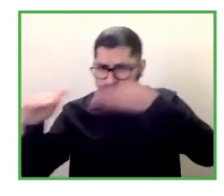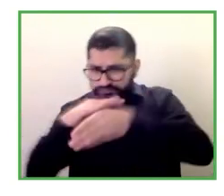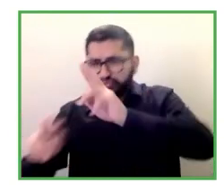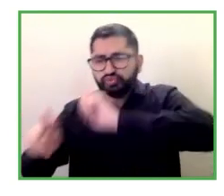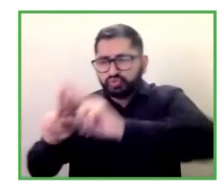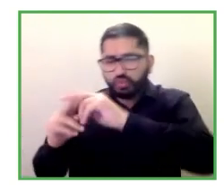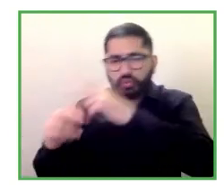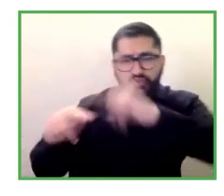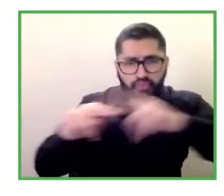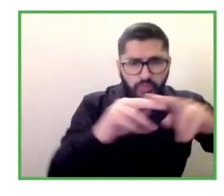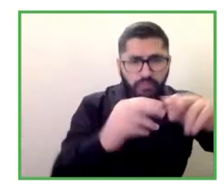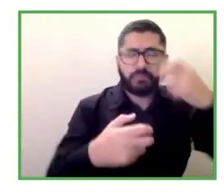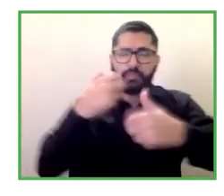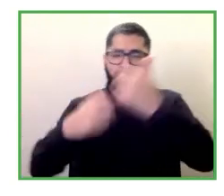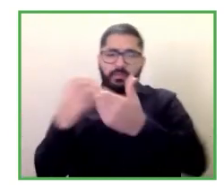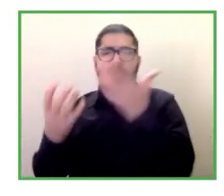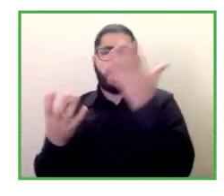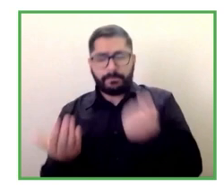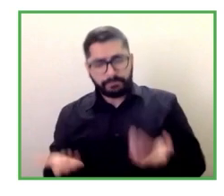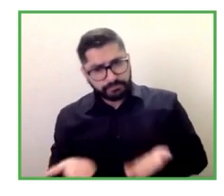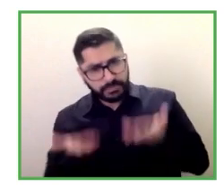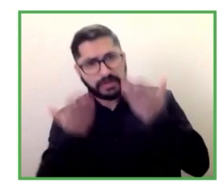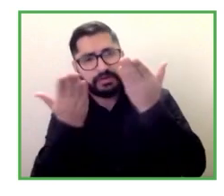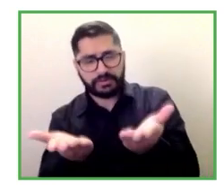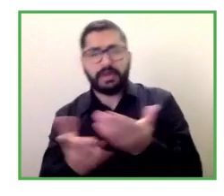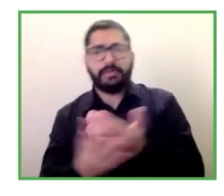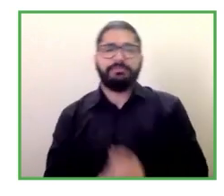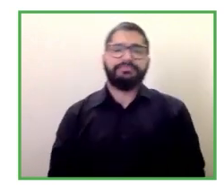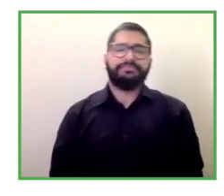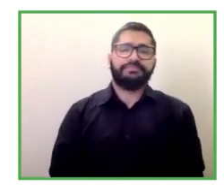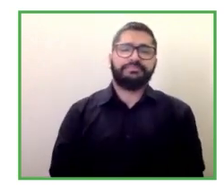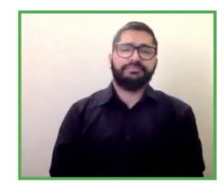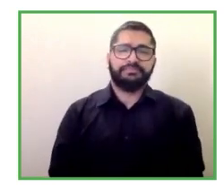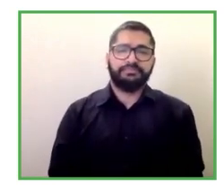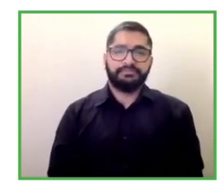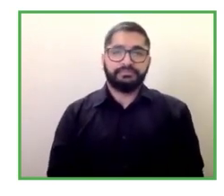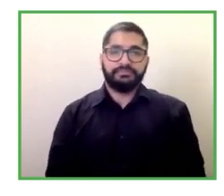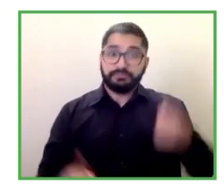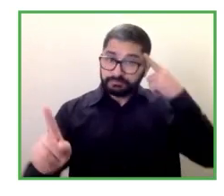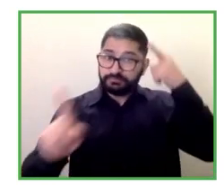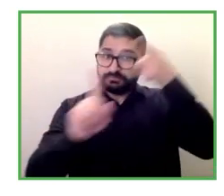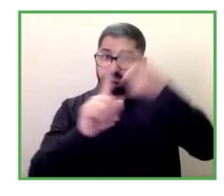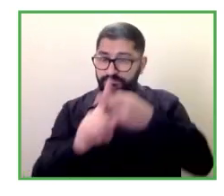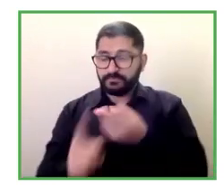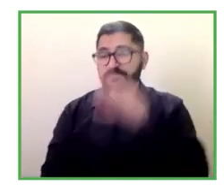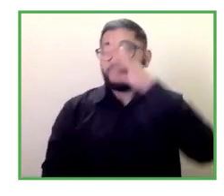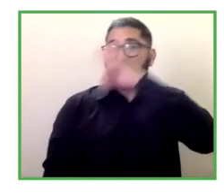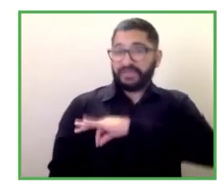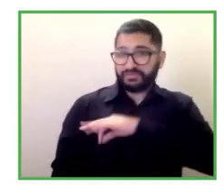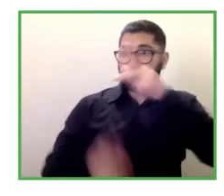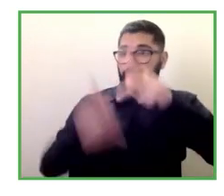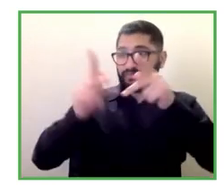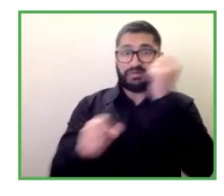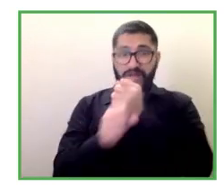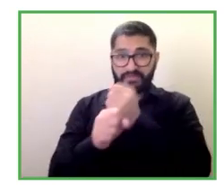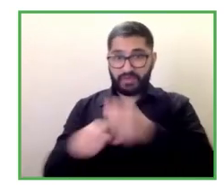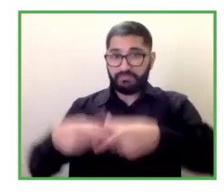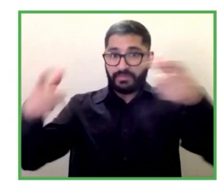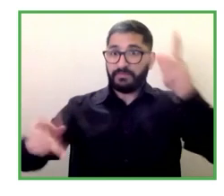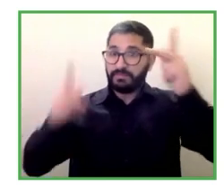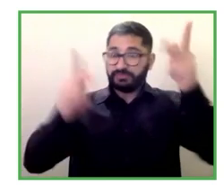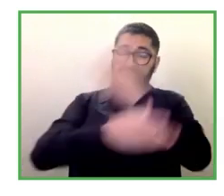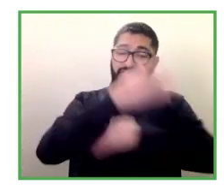en este caso para favorecer el empleo público de las personas con discapacidad intelectual darles todas las